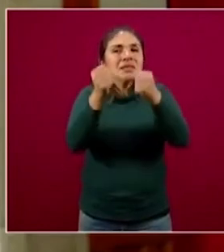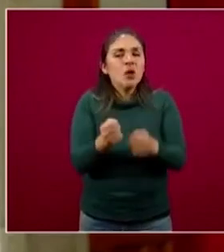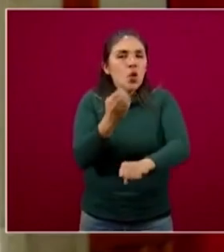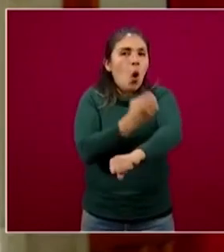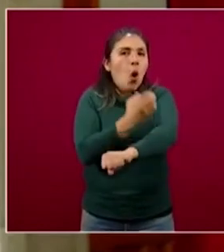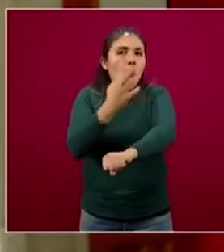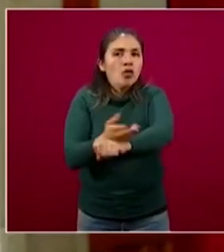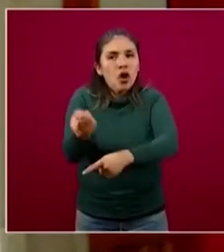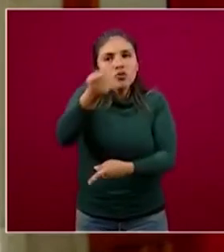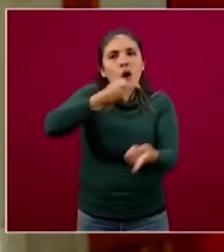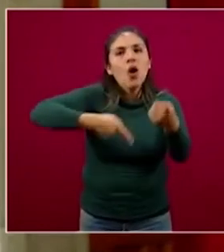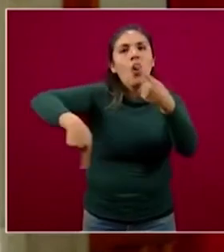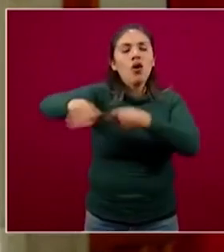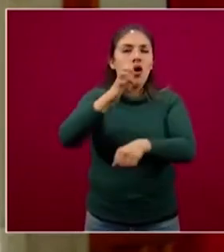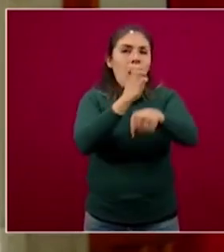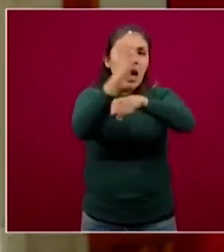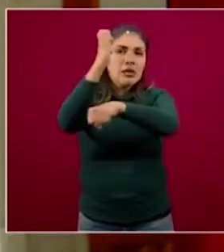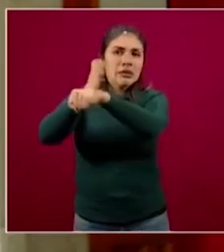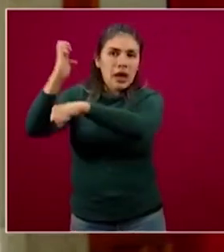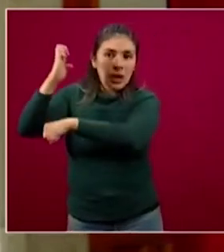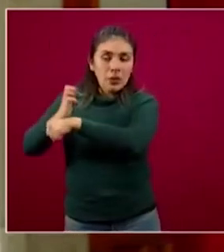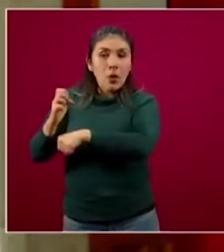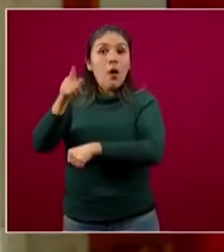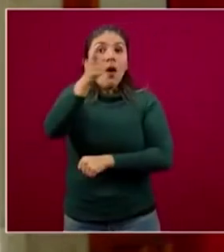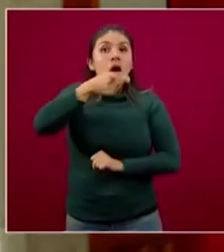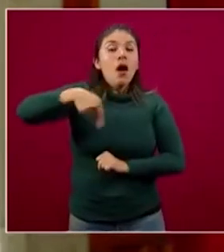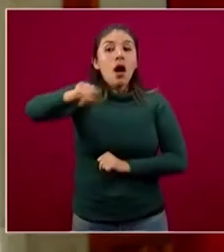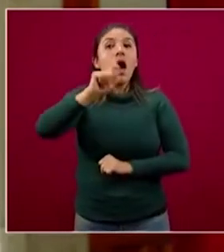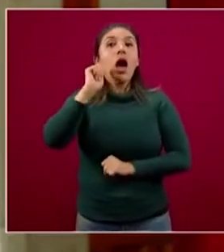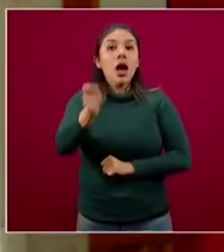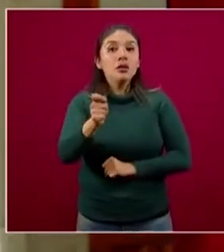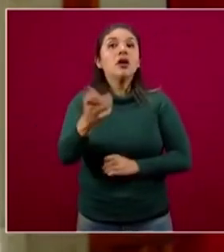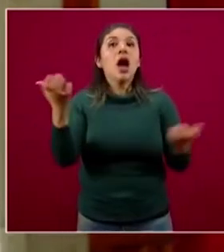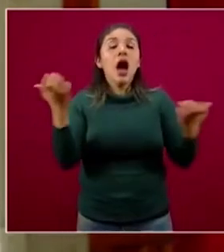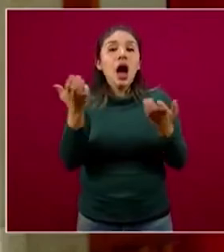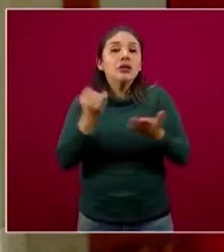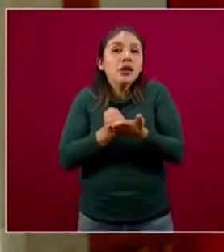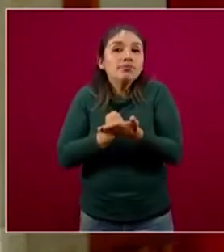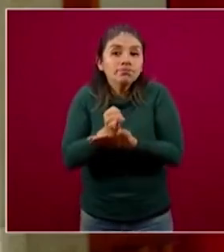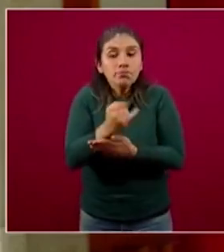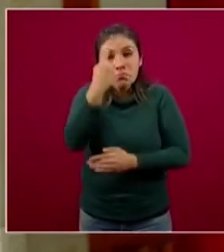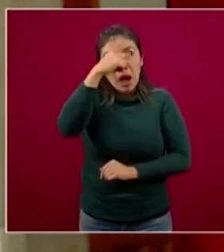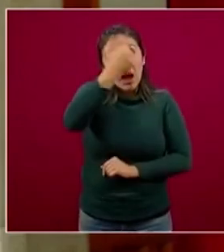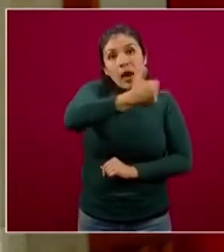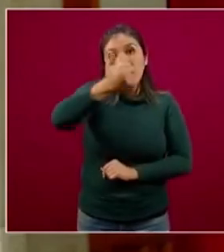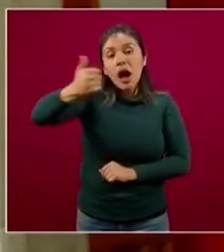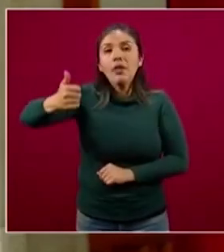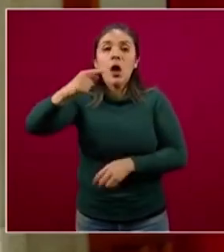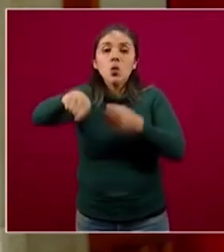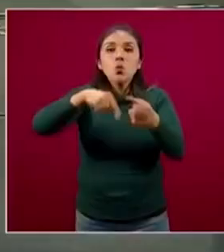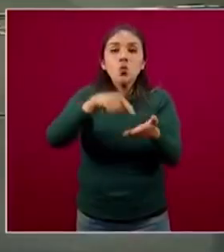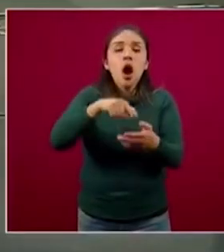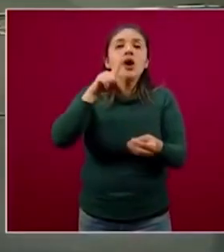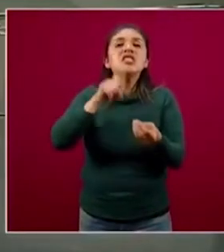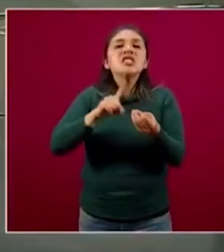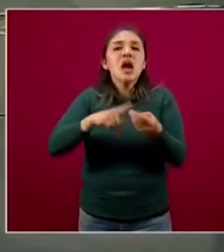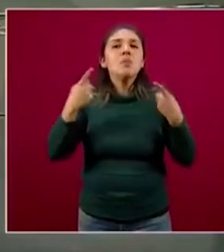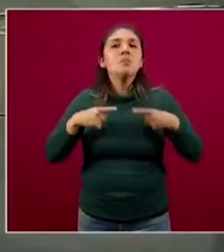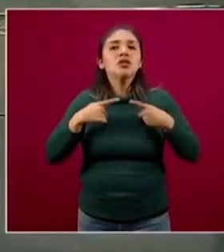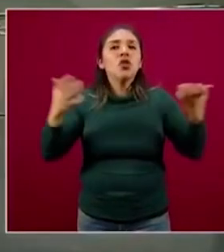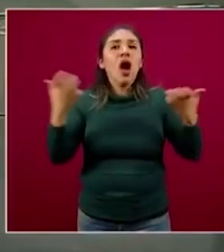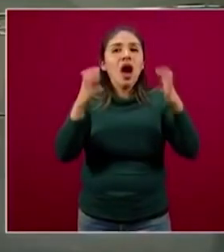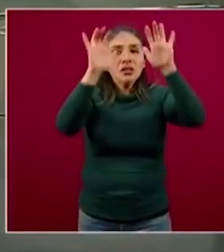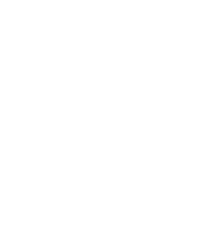se da en las entidades federativas, quienes son precisamente los que definieron para cada una de sus unidades quiénes son estas personas que